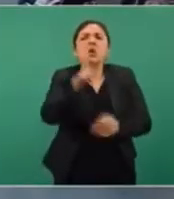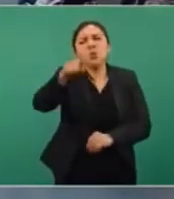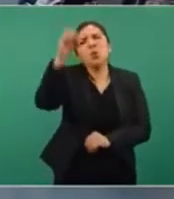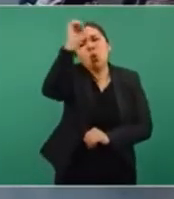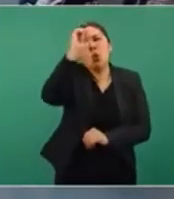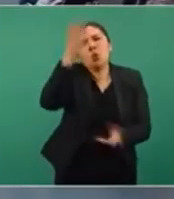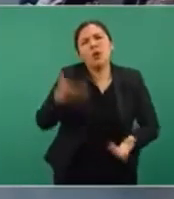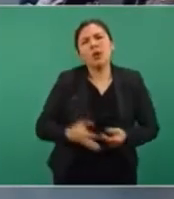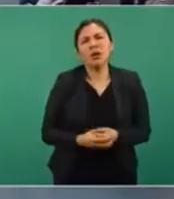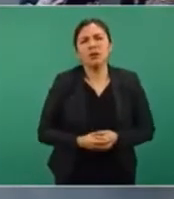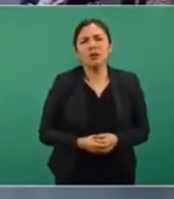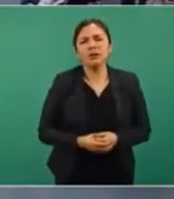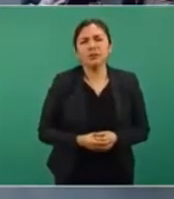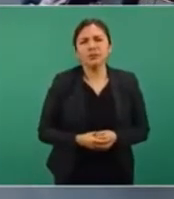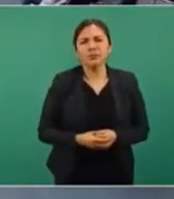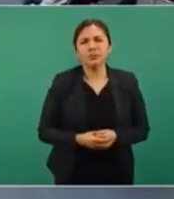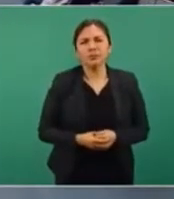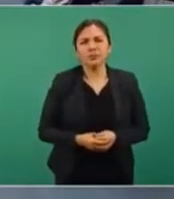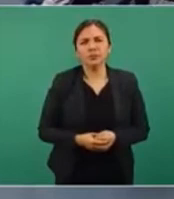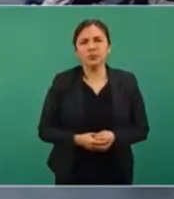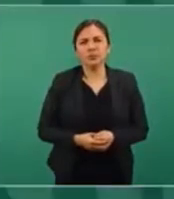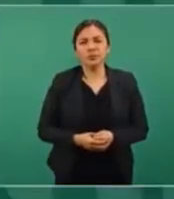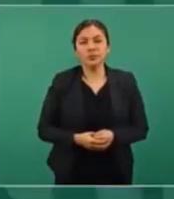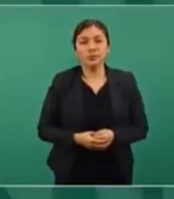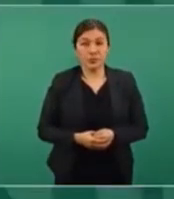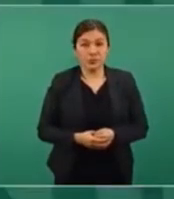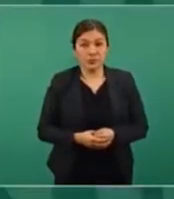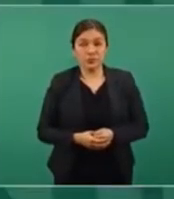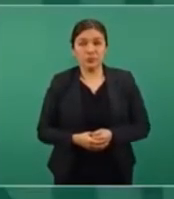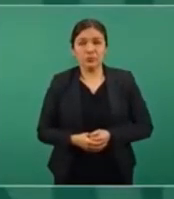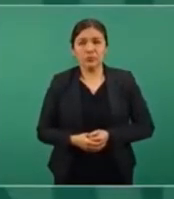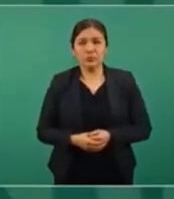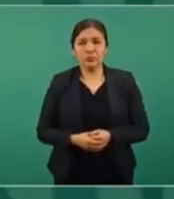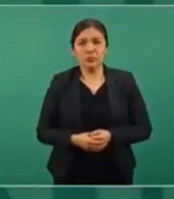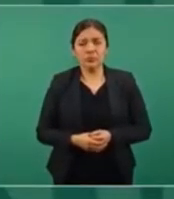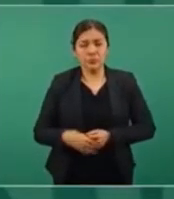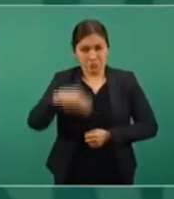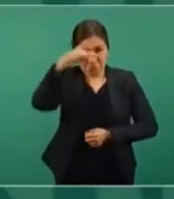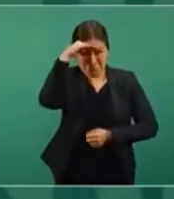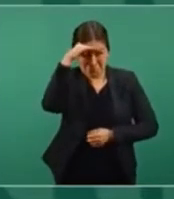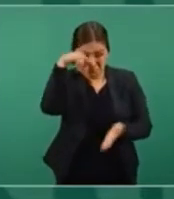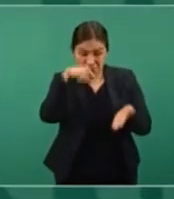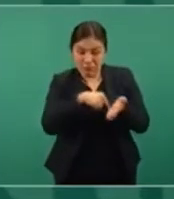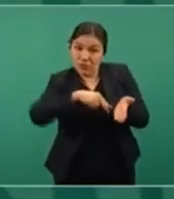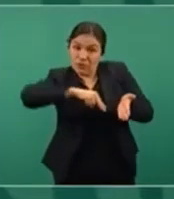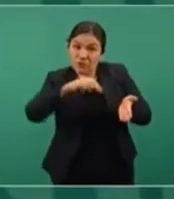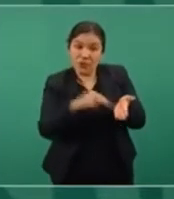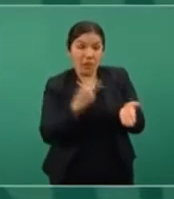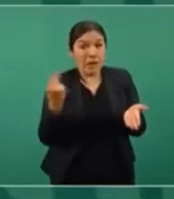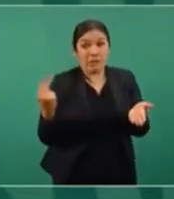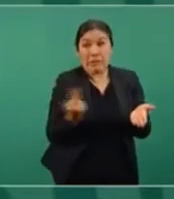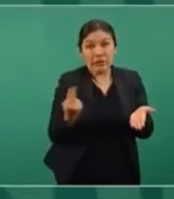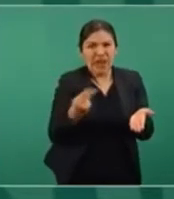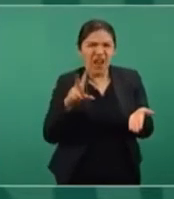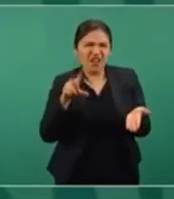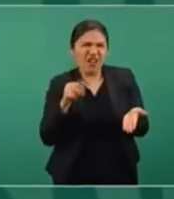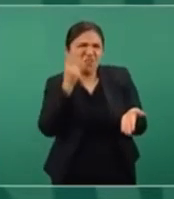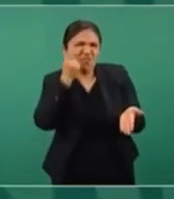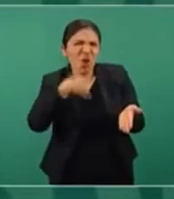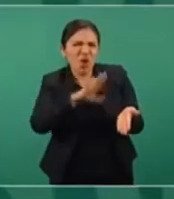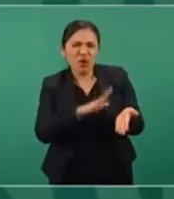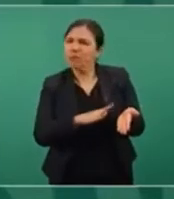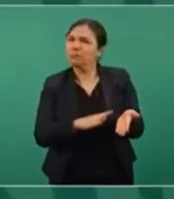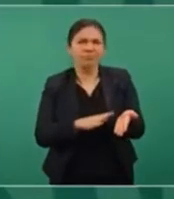innecesario, porque tenemos que ayudar